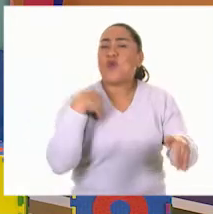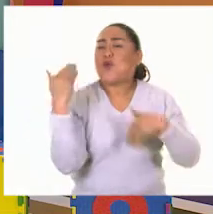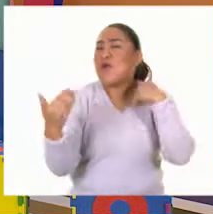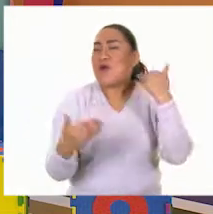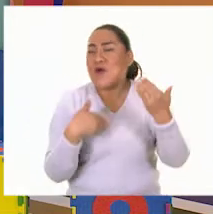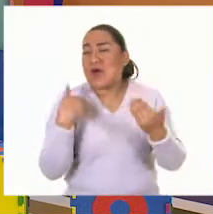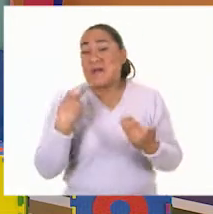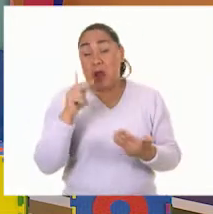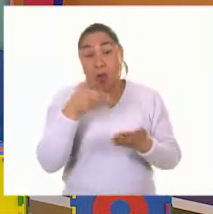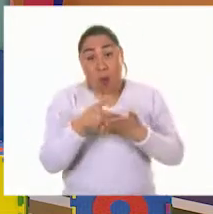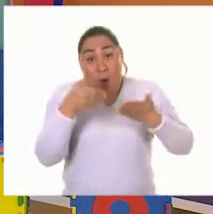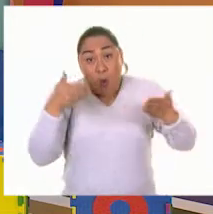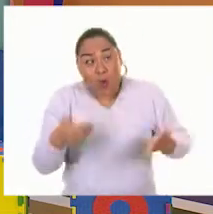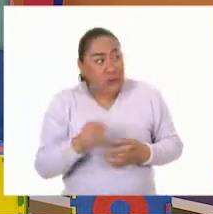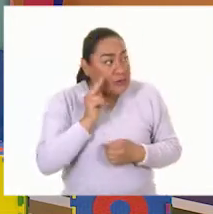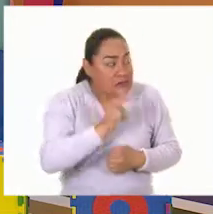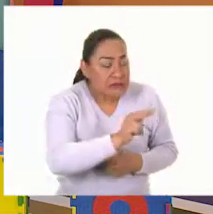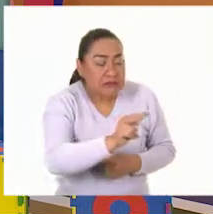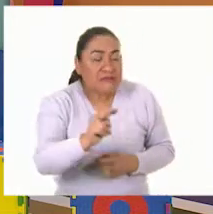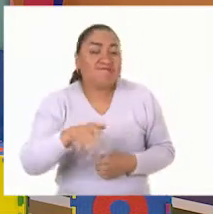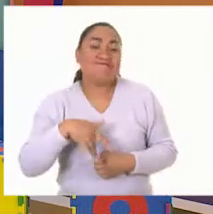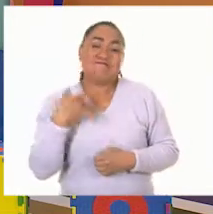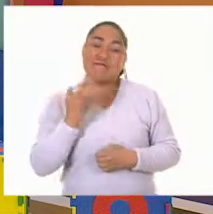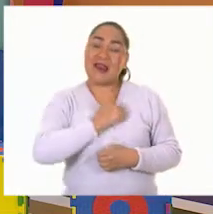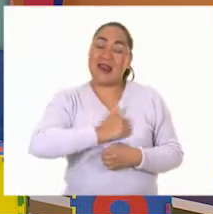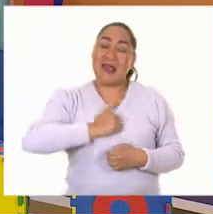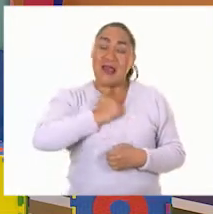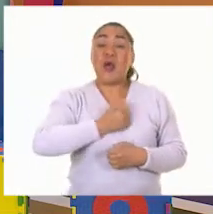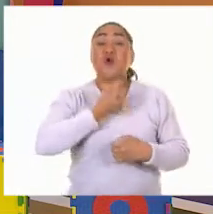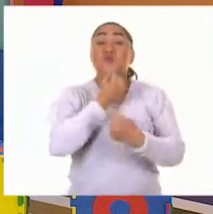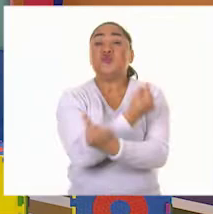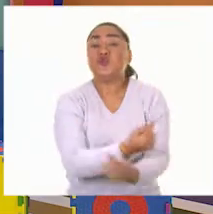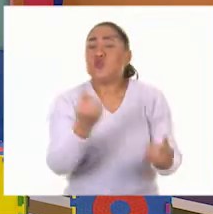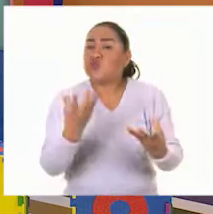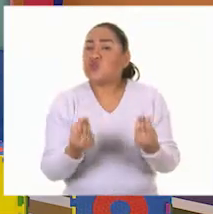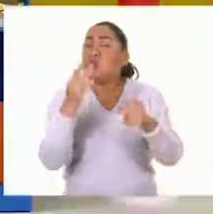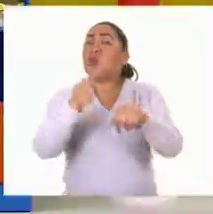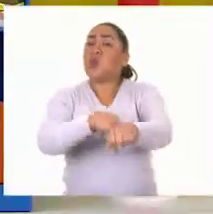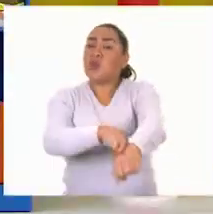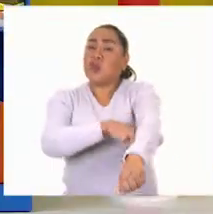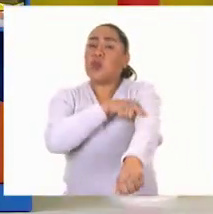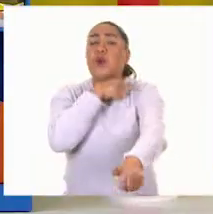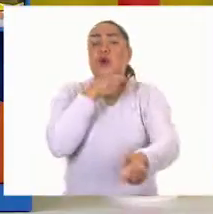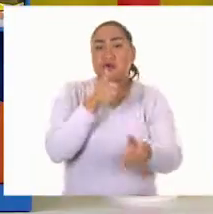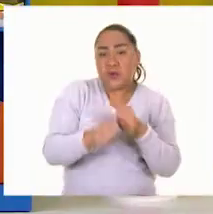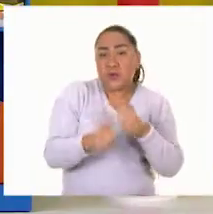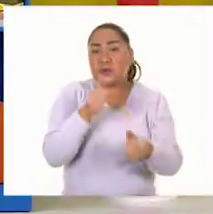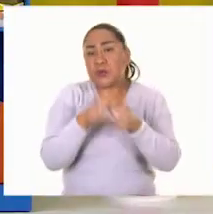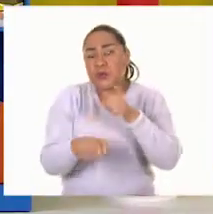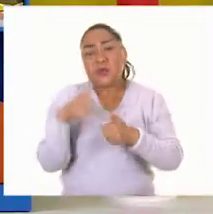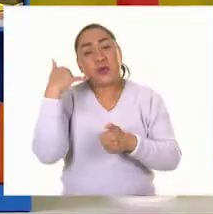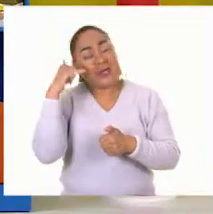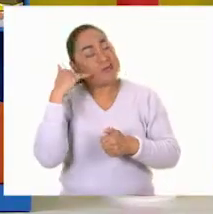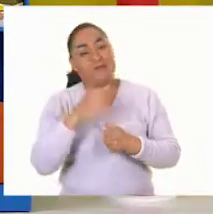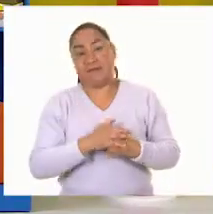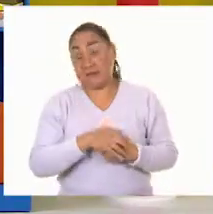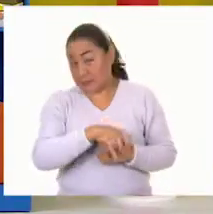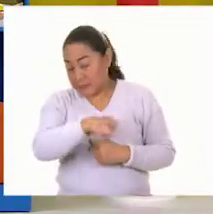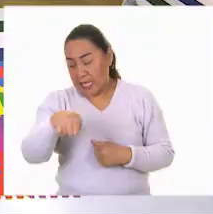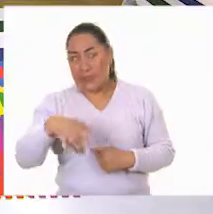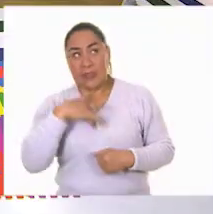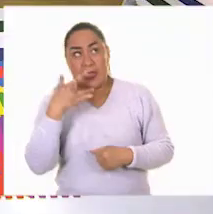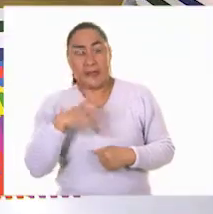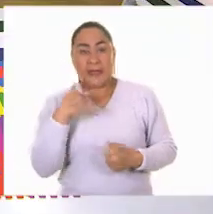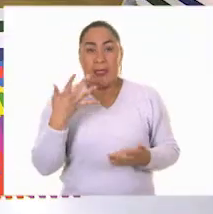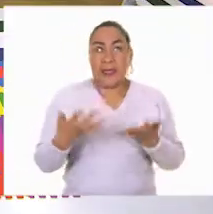tristeza que algunos niños se la pasan todo el tiempo en algunos dispositivos. Nosotros tenemos que encontrar ese equilibrio. Es decir,